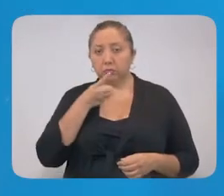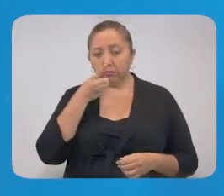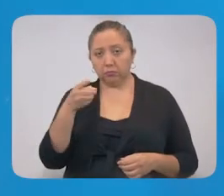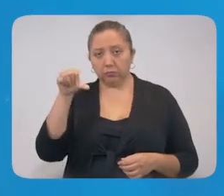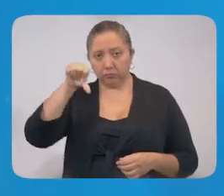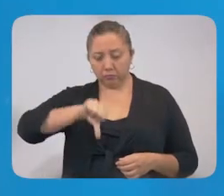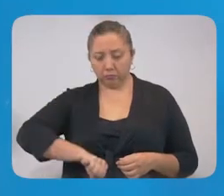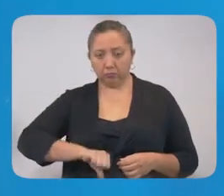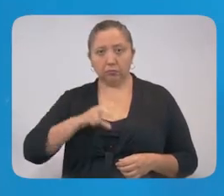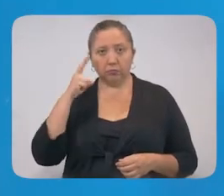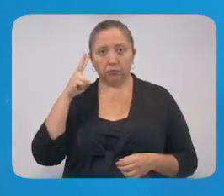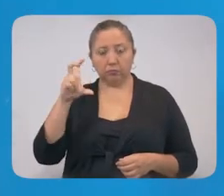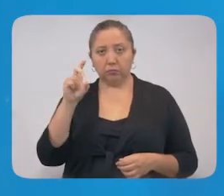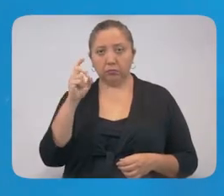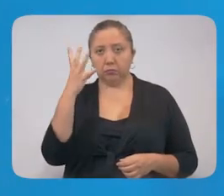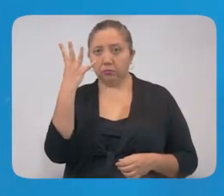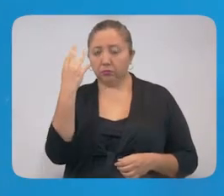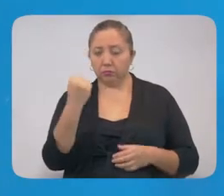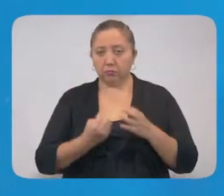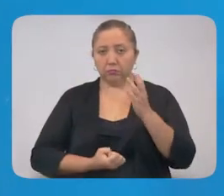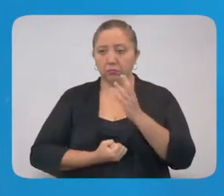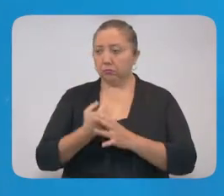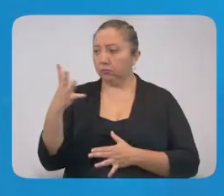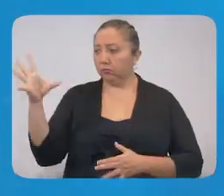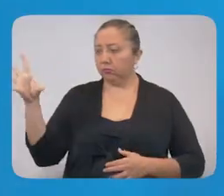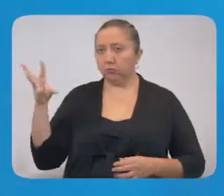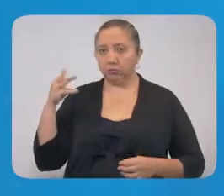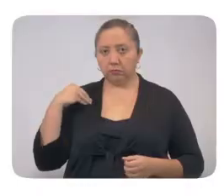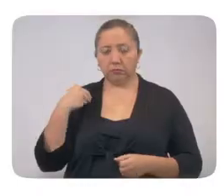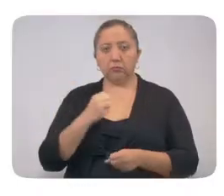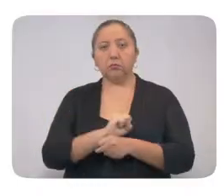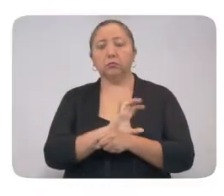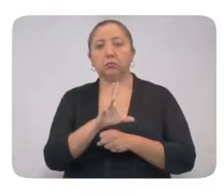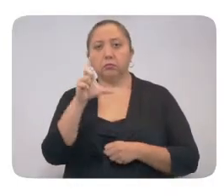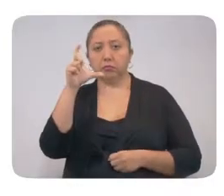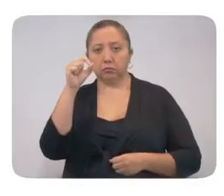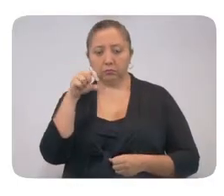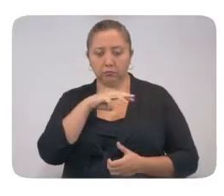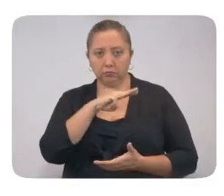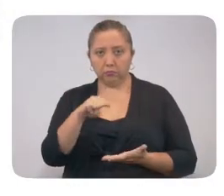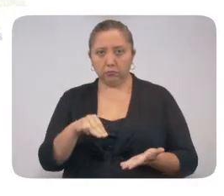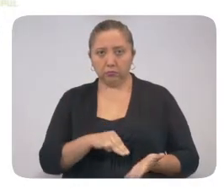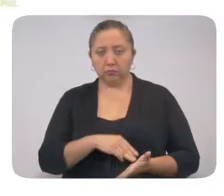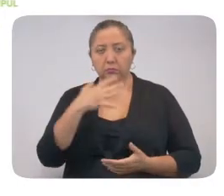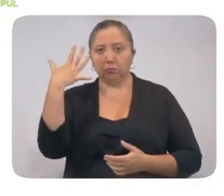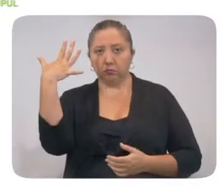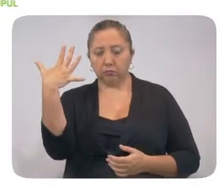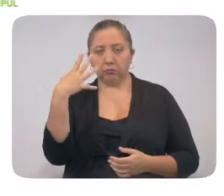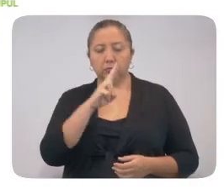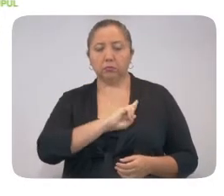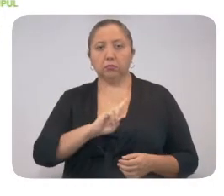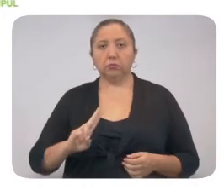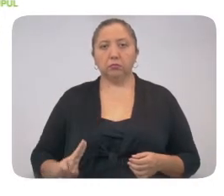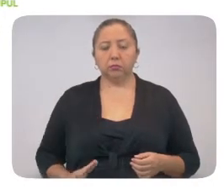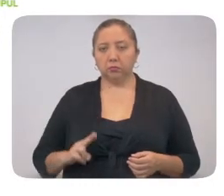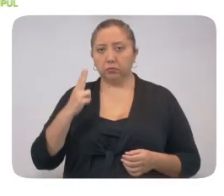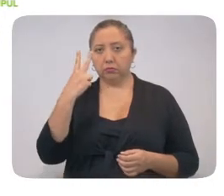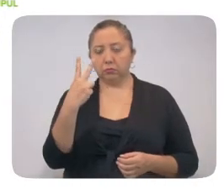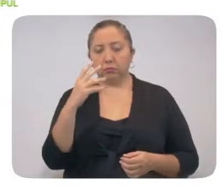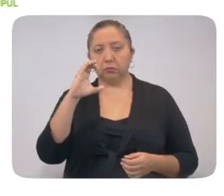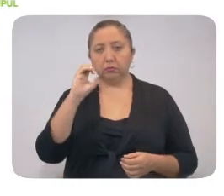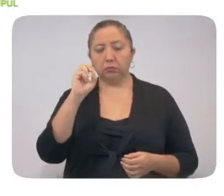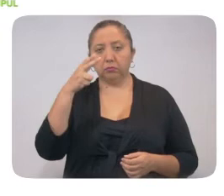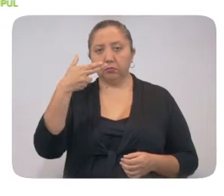Hoy se detectaron 39 nuevos contagios de coronavirus, 20 en Mérida, 5 en Humán, 2 en